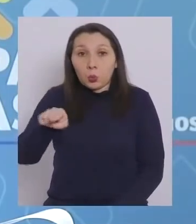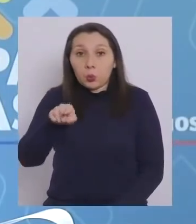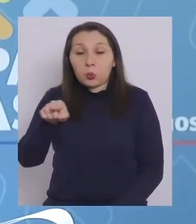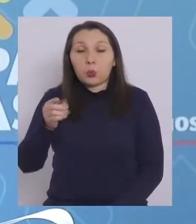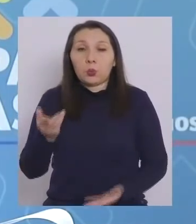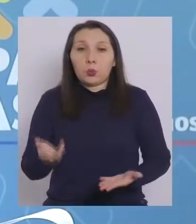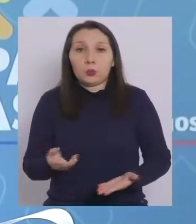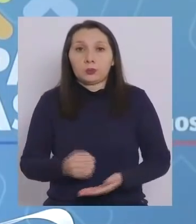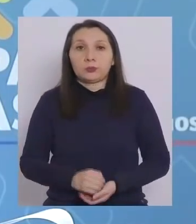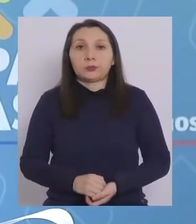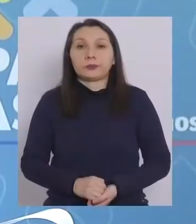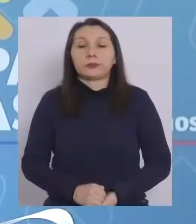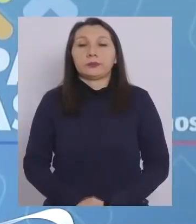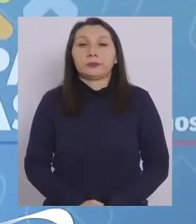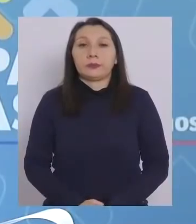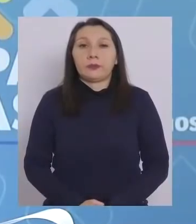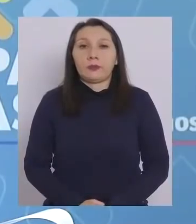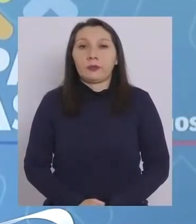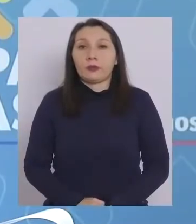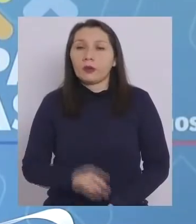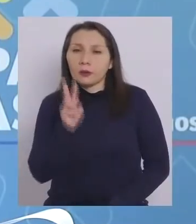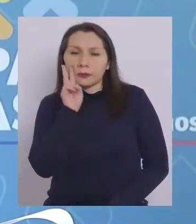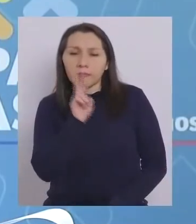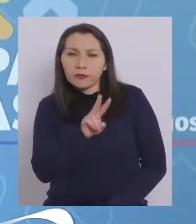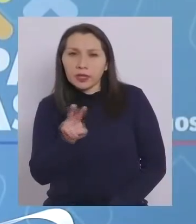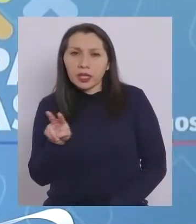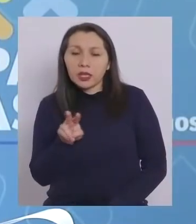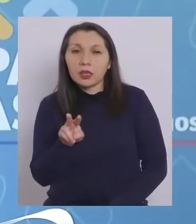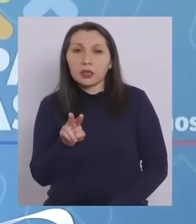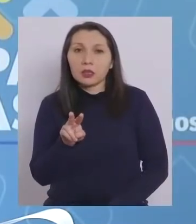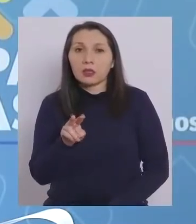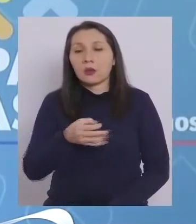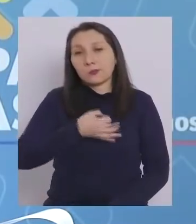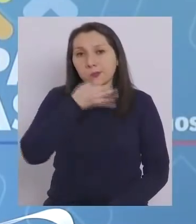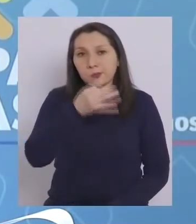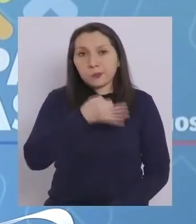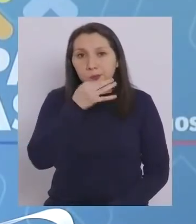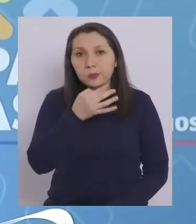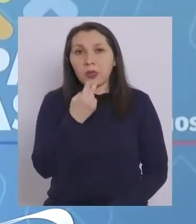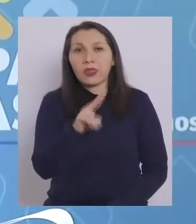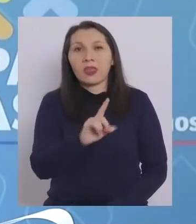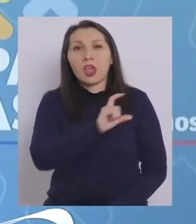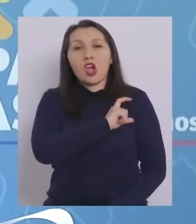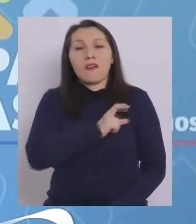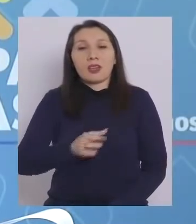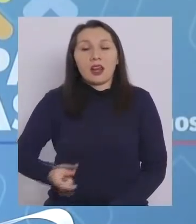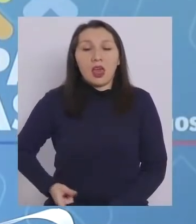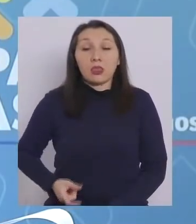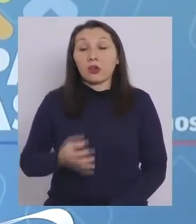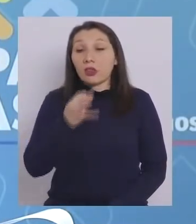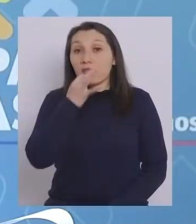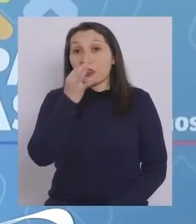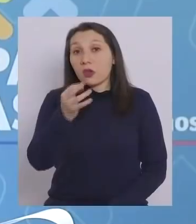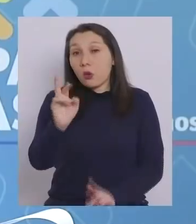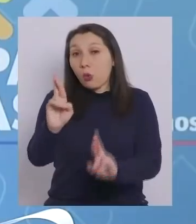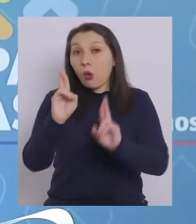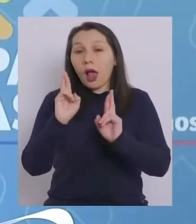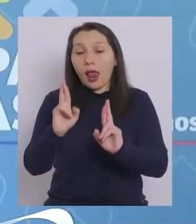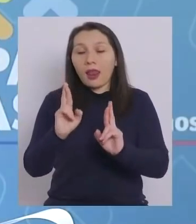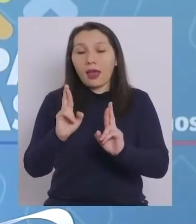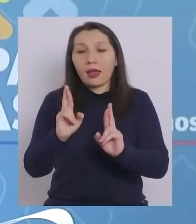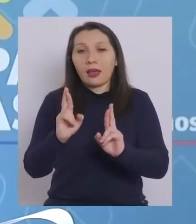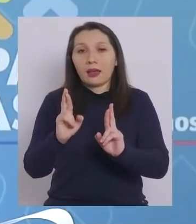digamos, siguiendo las declaraciones del gobernador, que ha dicho que ojalá